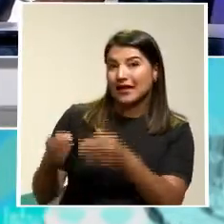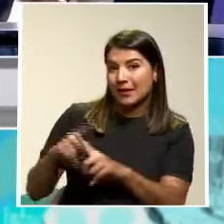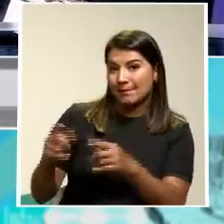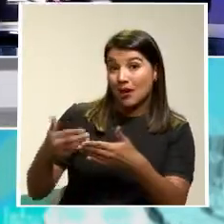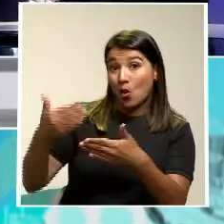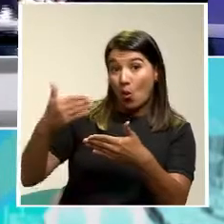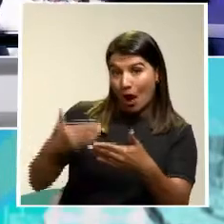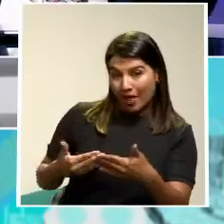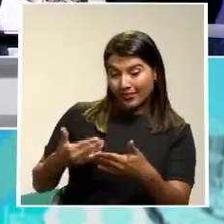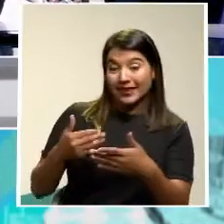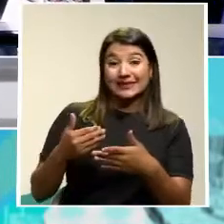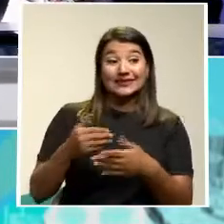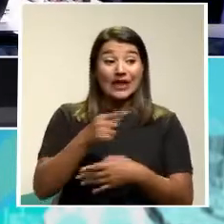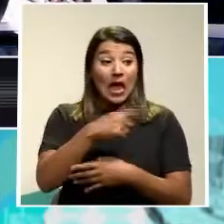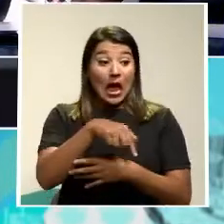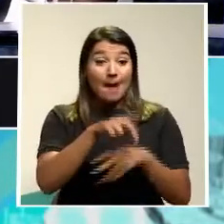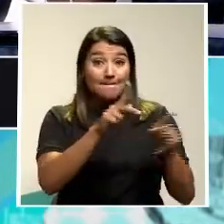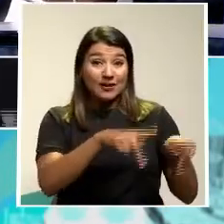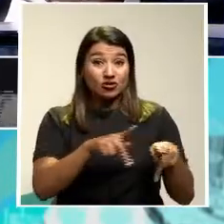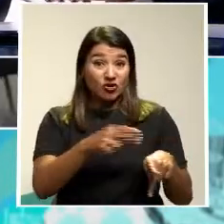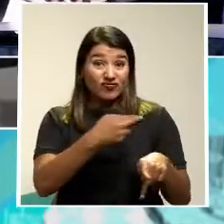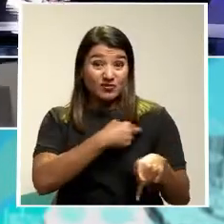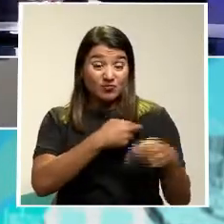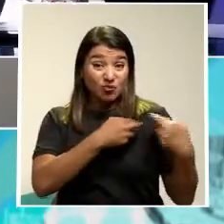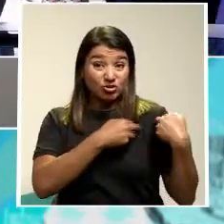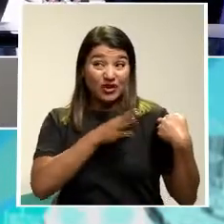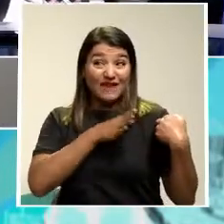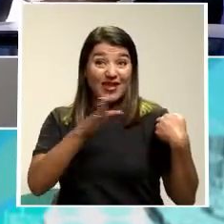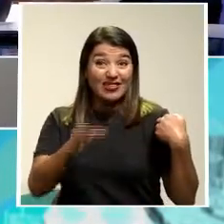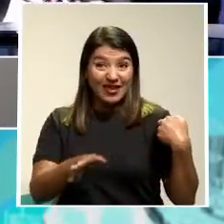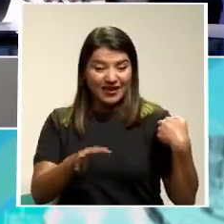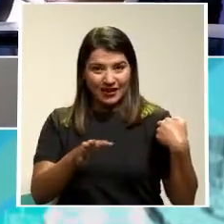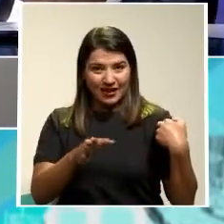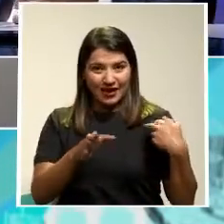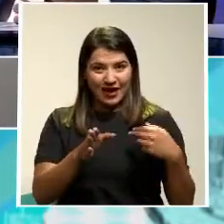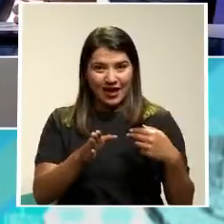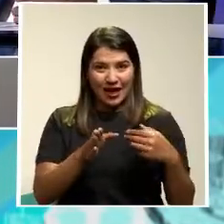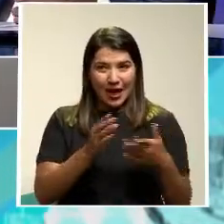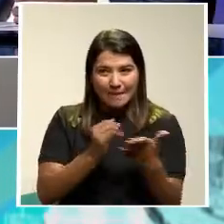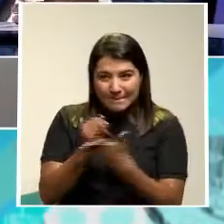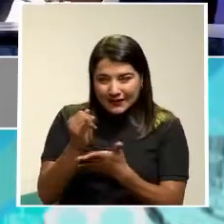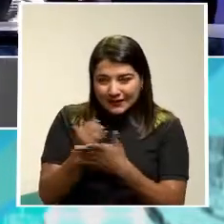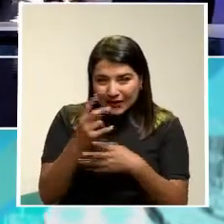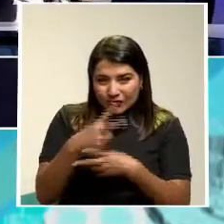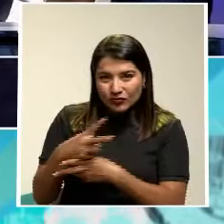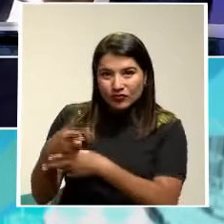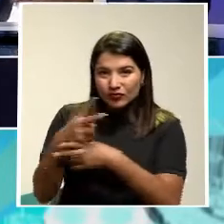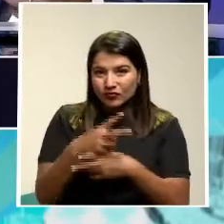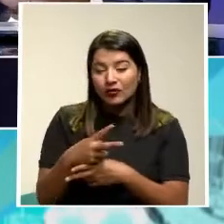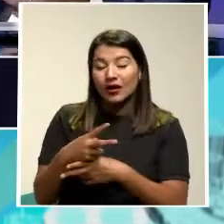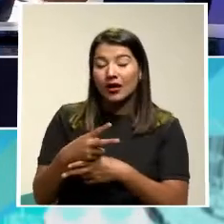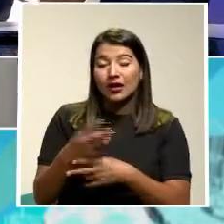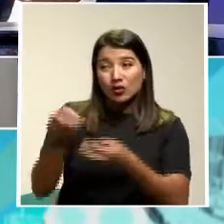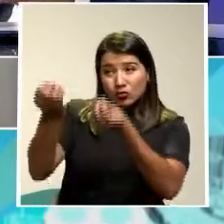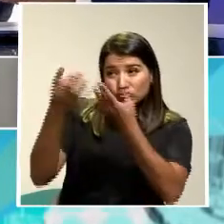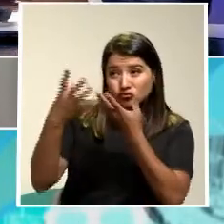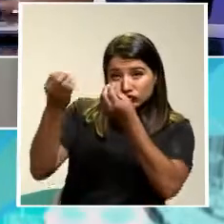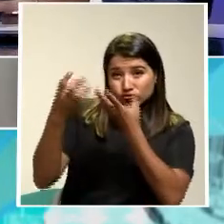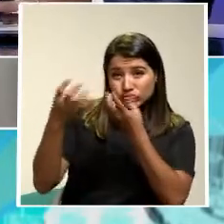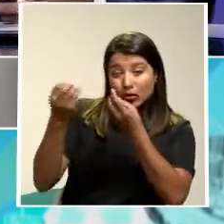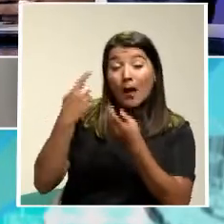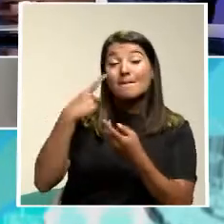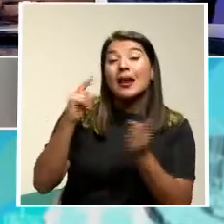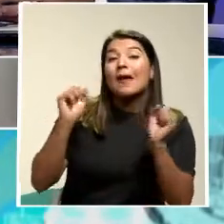inspectores Que se den cuenta Que está sucediendo En el mundo Cómo se han unificado A nivel mundial Los criterios Para ellos Tener una mayor